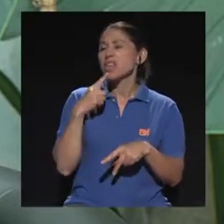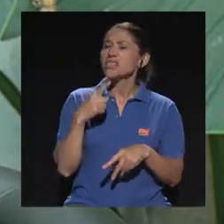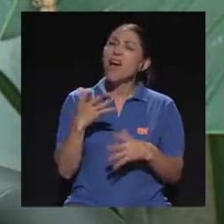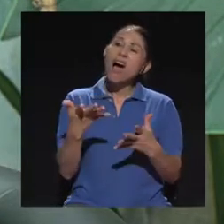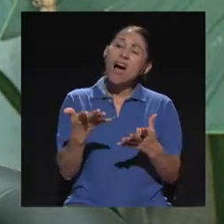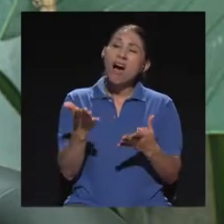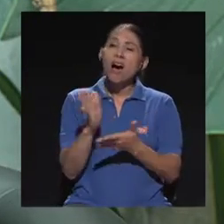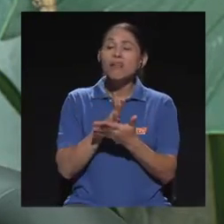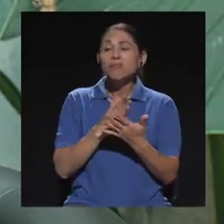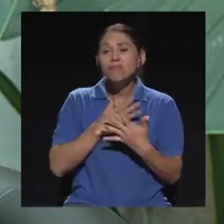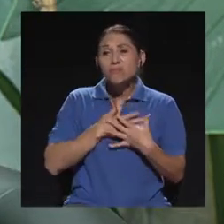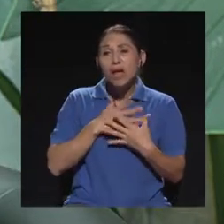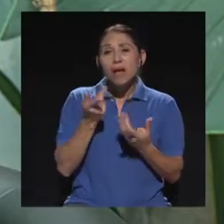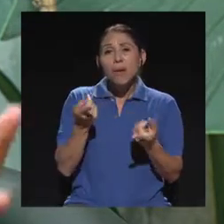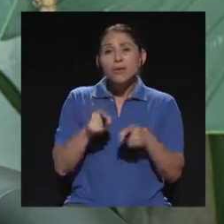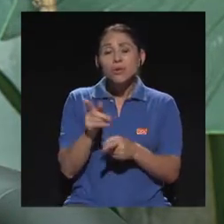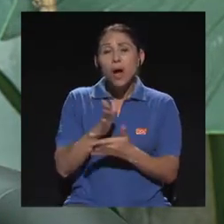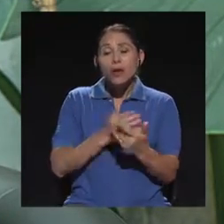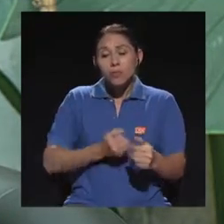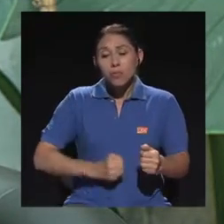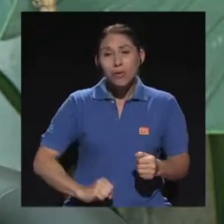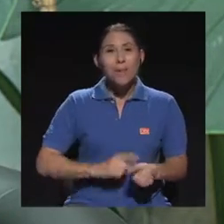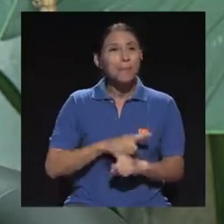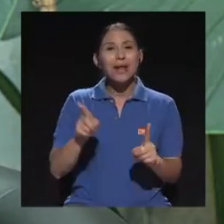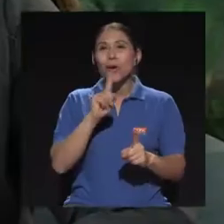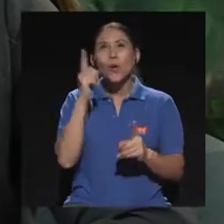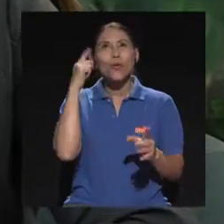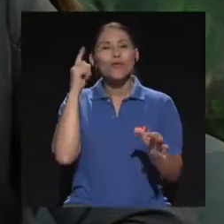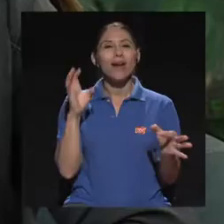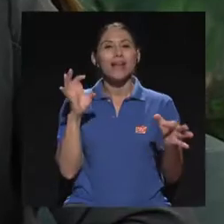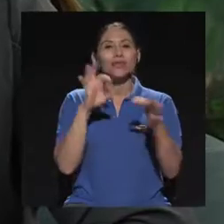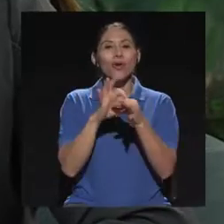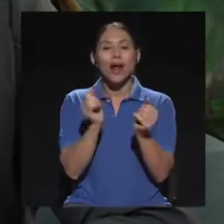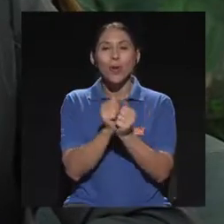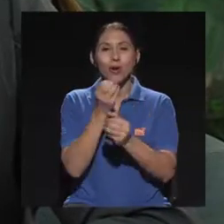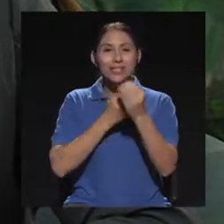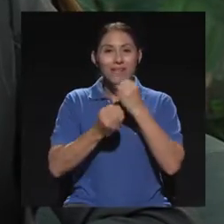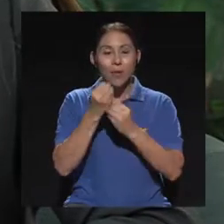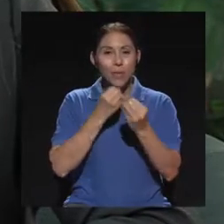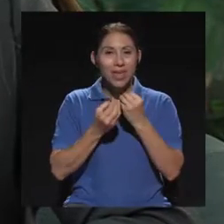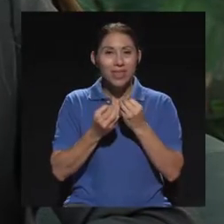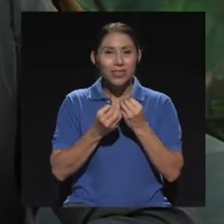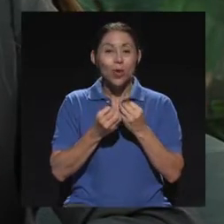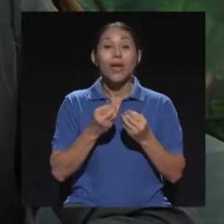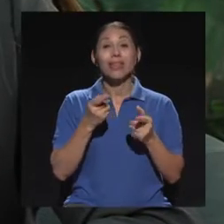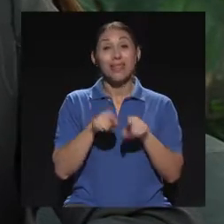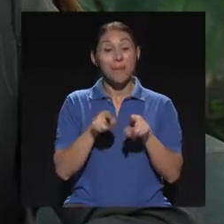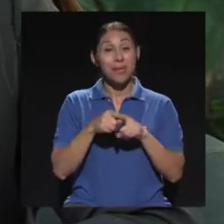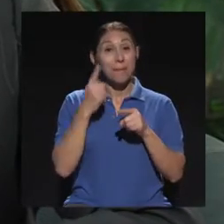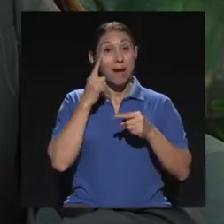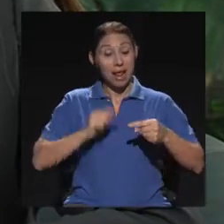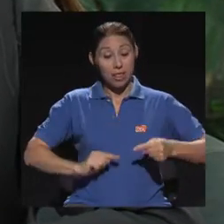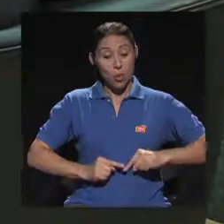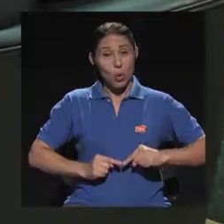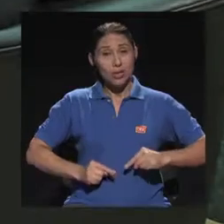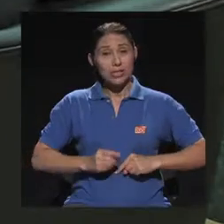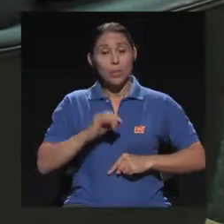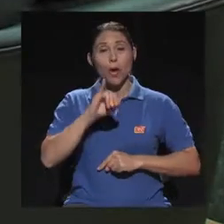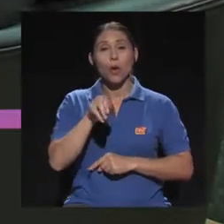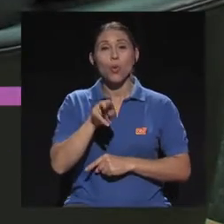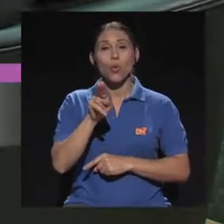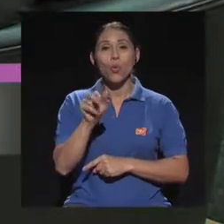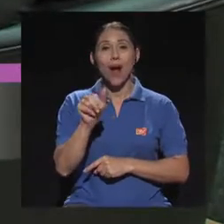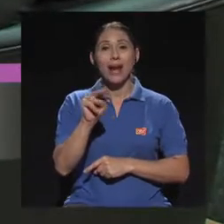un aborto espontáneo. Y no lo relacionan con eso que estaba comiendo o tomando. La juanilama para el dolor de estómago tiene